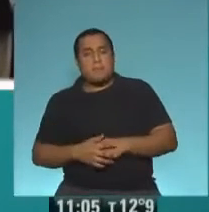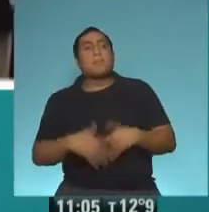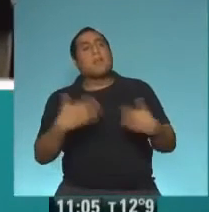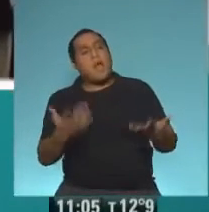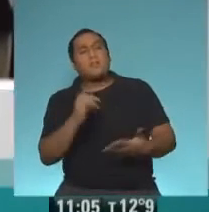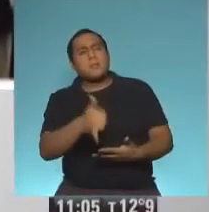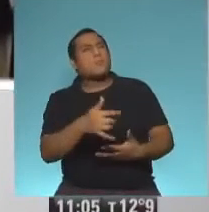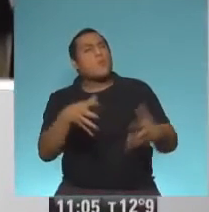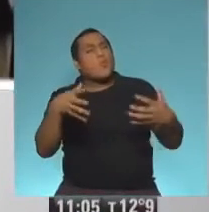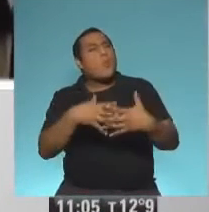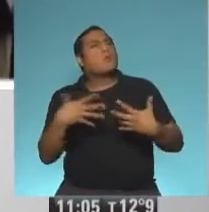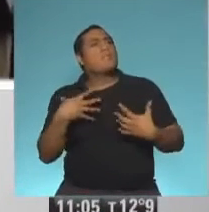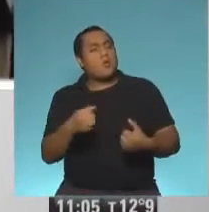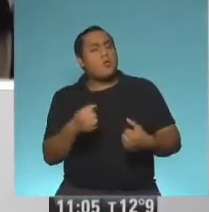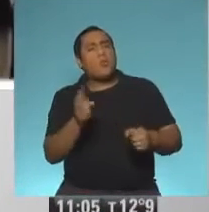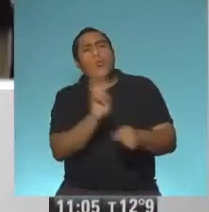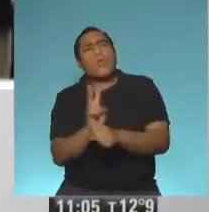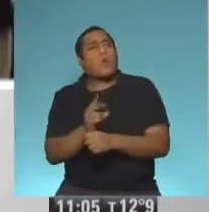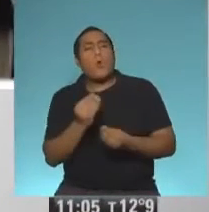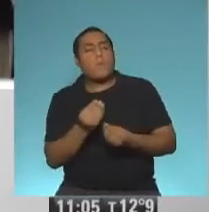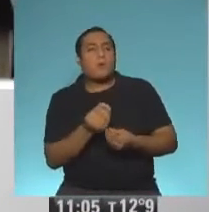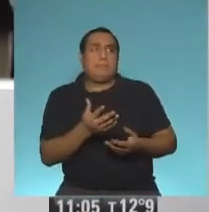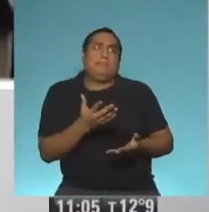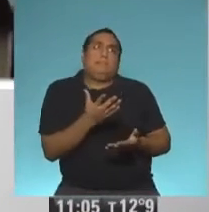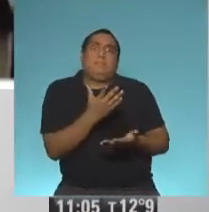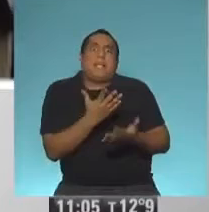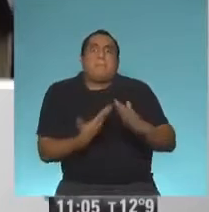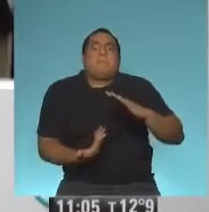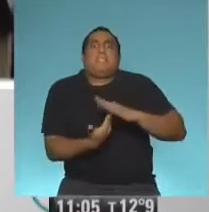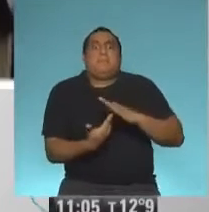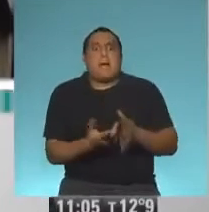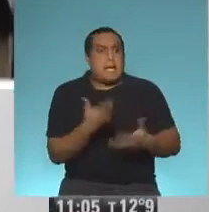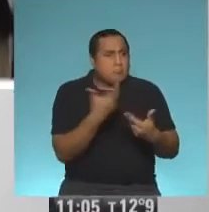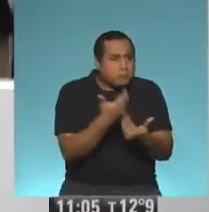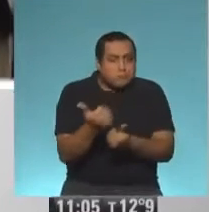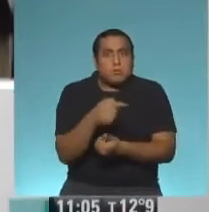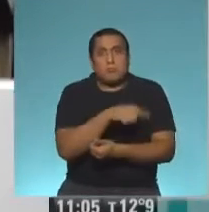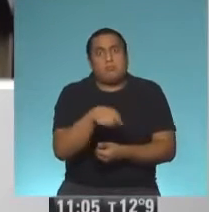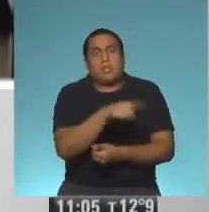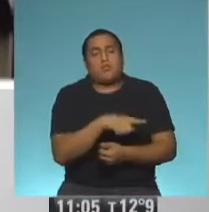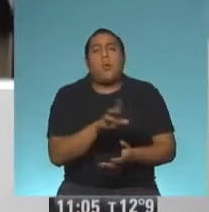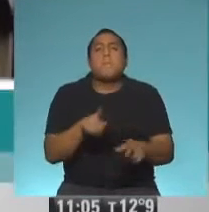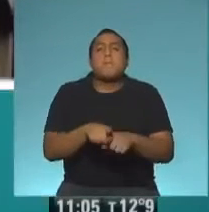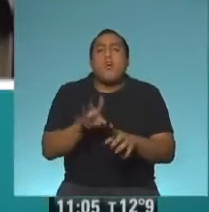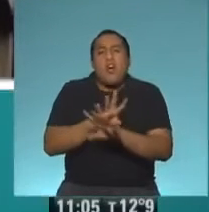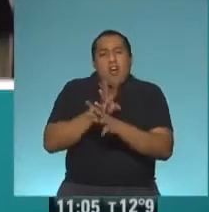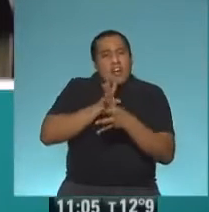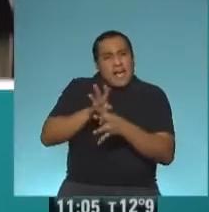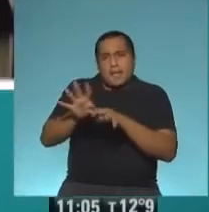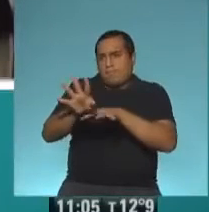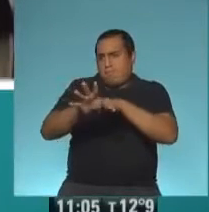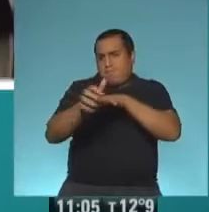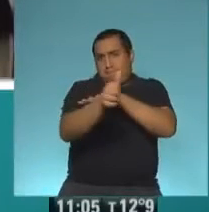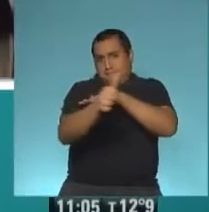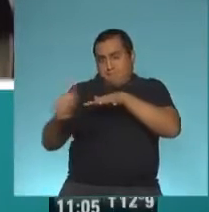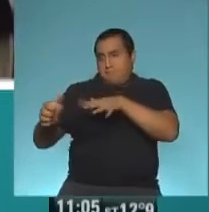¿Y cómo se cuida el personal del Garrahan? Que también, por supuesto, son los principales guerreros que tenemos, ¿no? Que están en la línea de batalla, porque claramente estamos